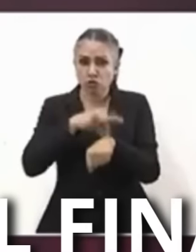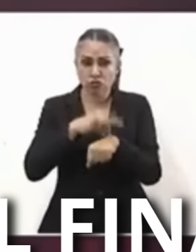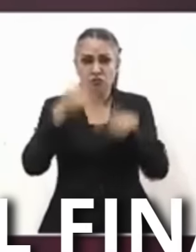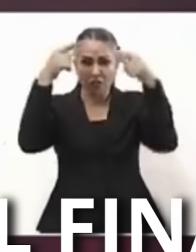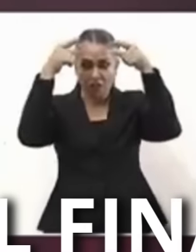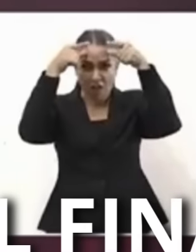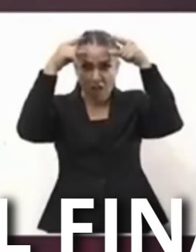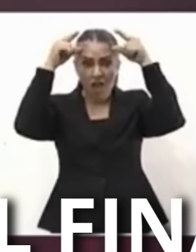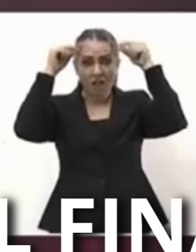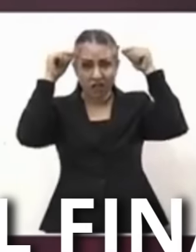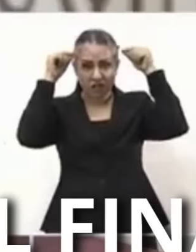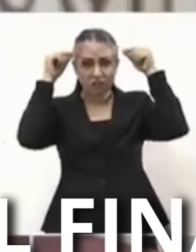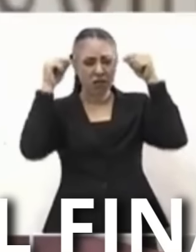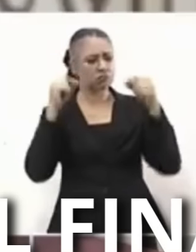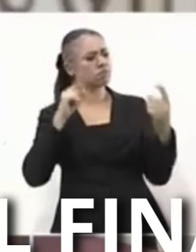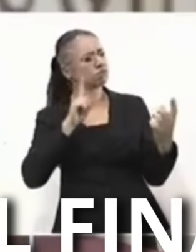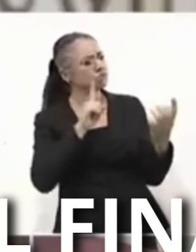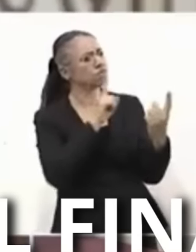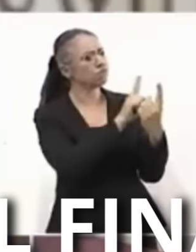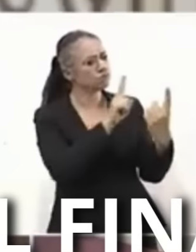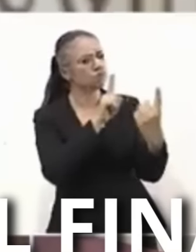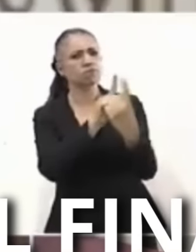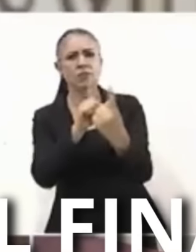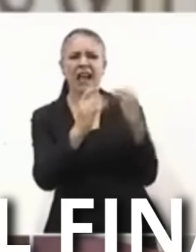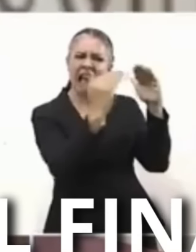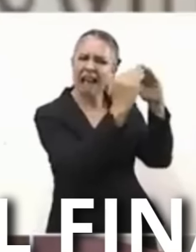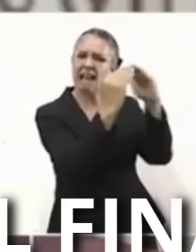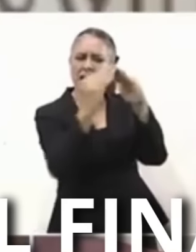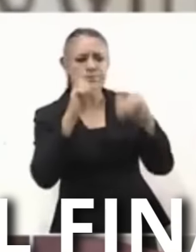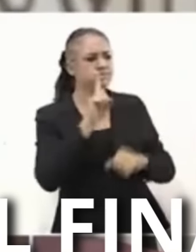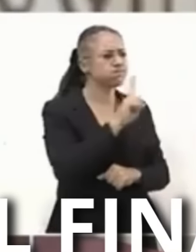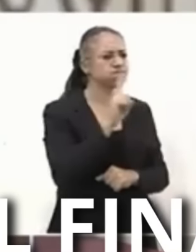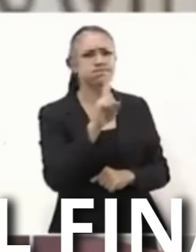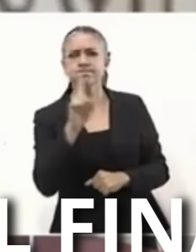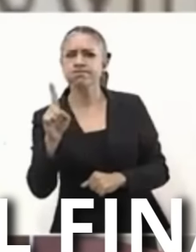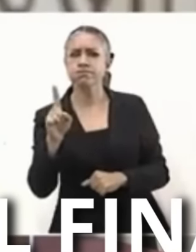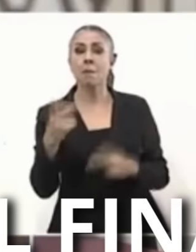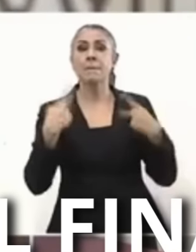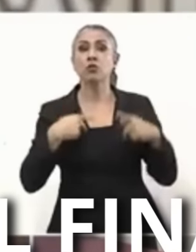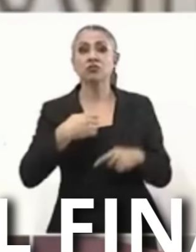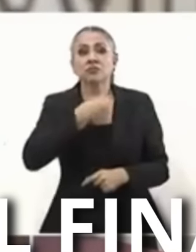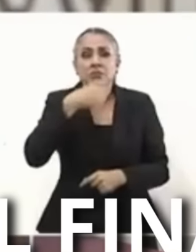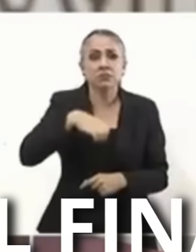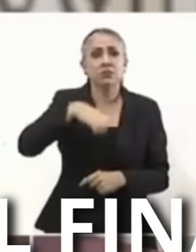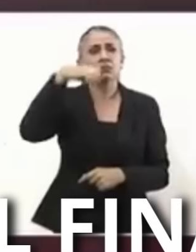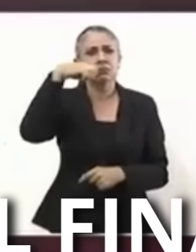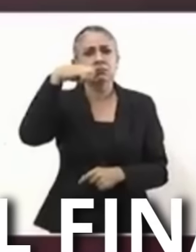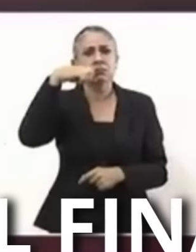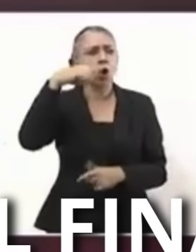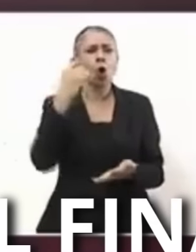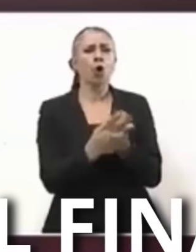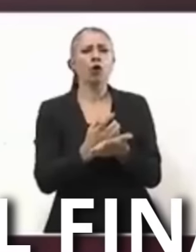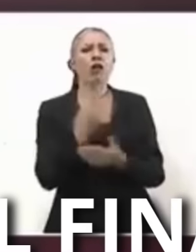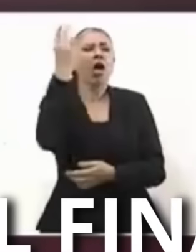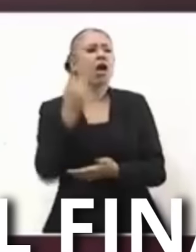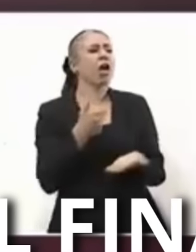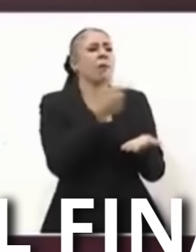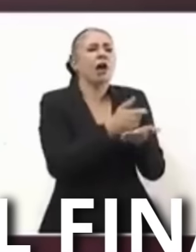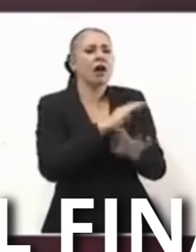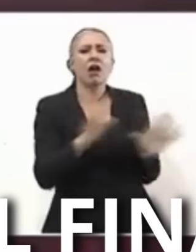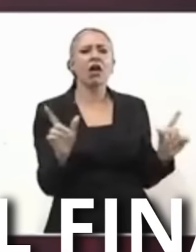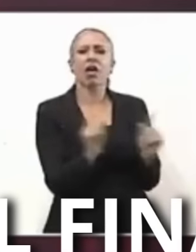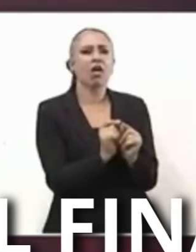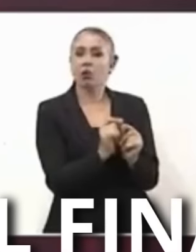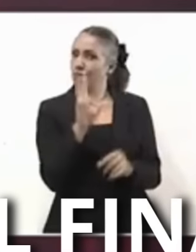adultos mayores Para que los adultos Y las adultas mayores Además de la pensión Reciban la visita De los médicos De las